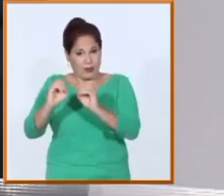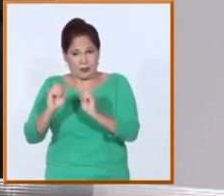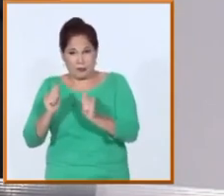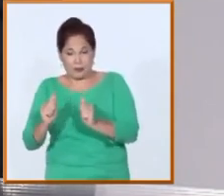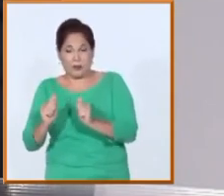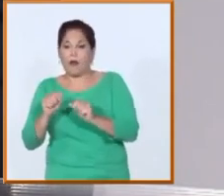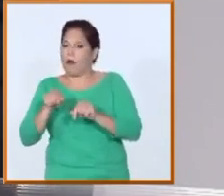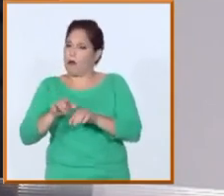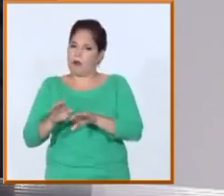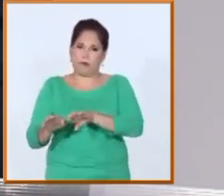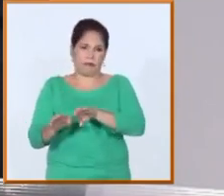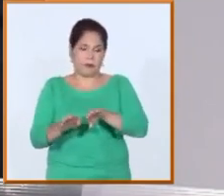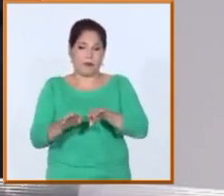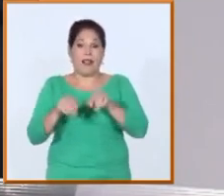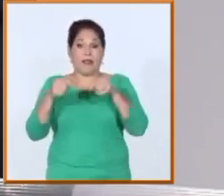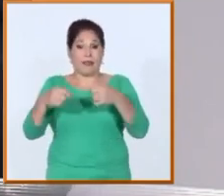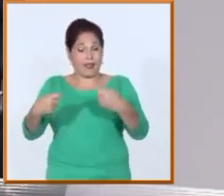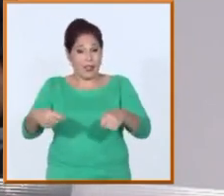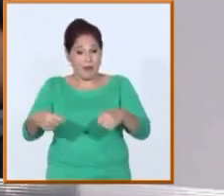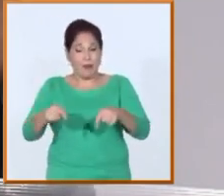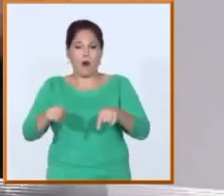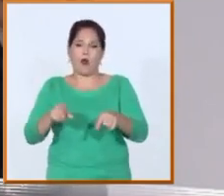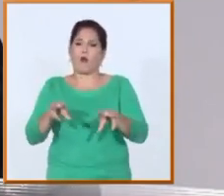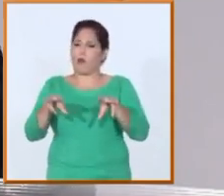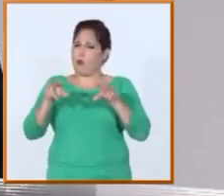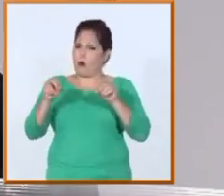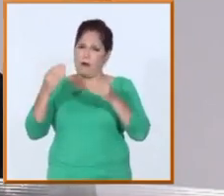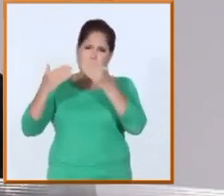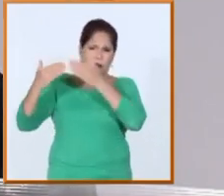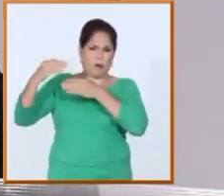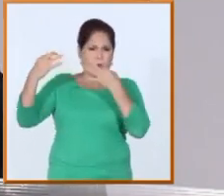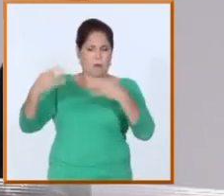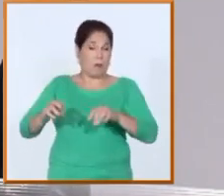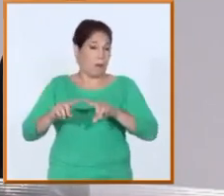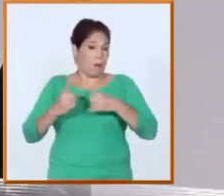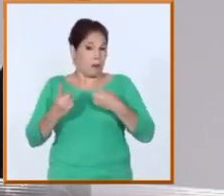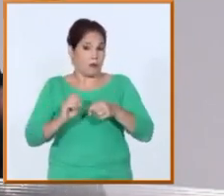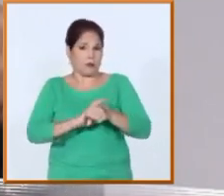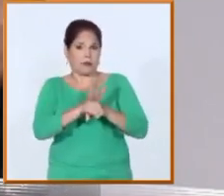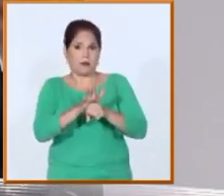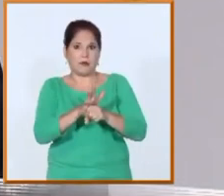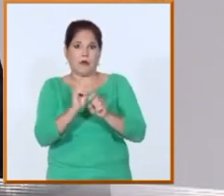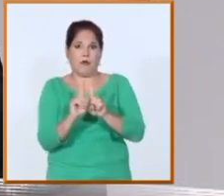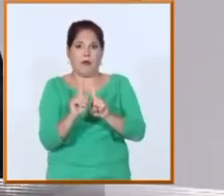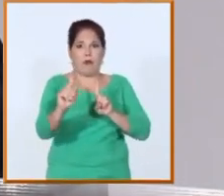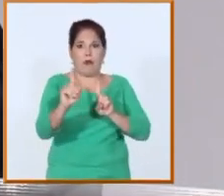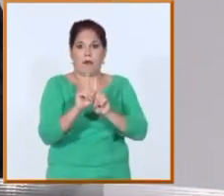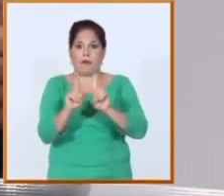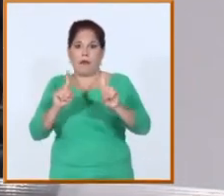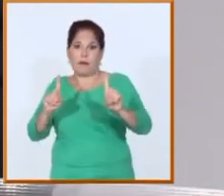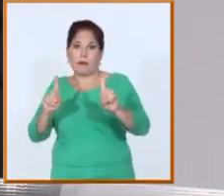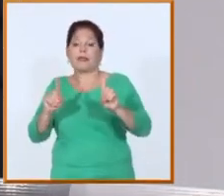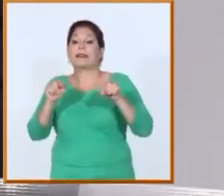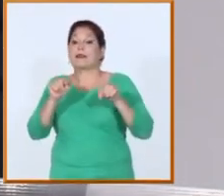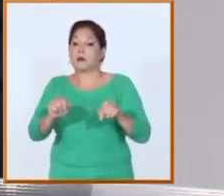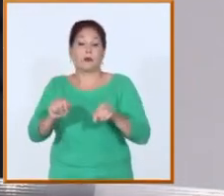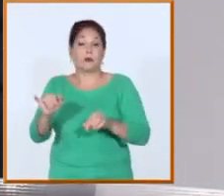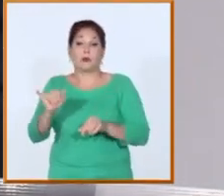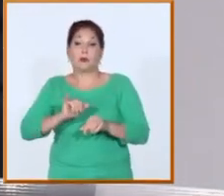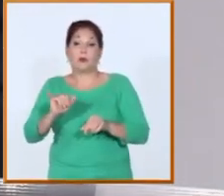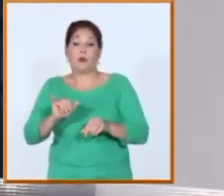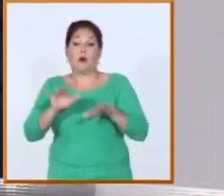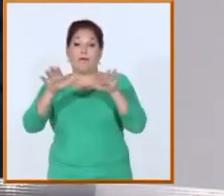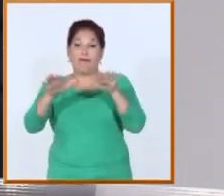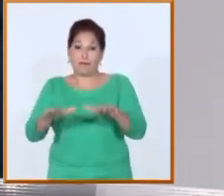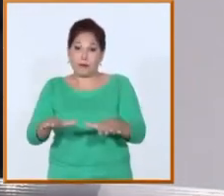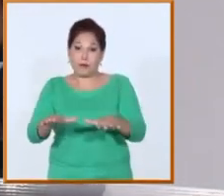y a los cuales tuvimos que acudir no solo por las restricciones que imponía la pandemia, sino también por el enfrentamiento que hubo en el